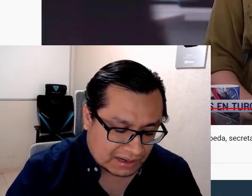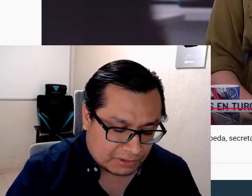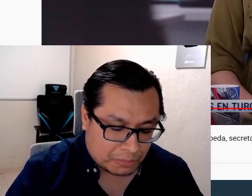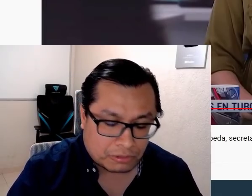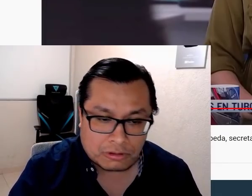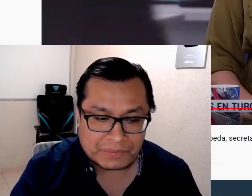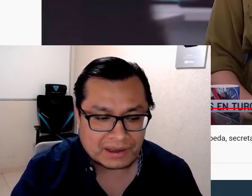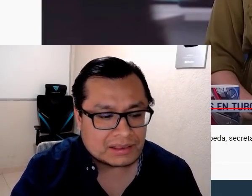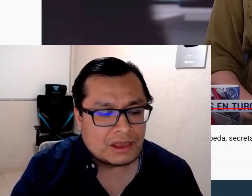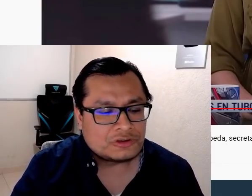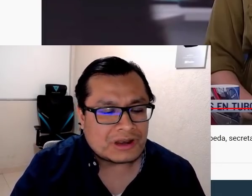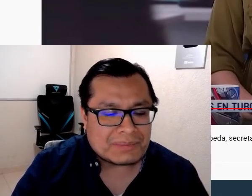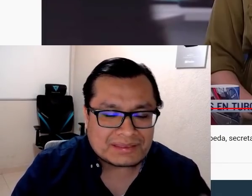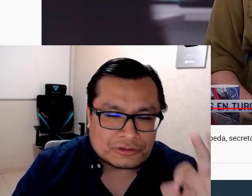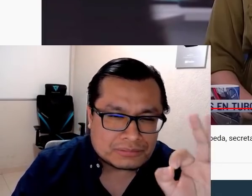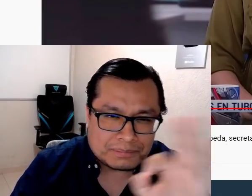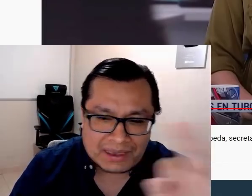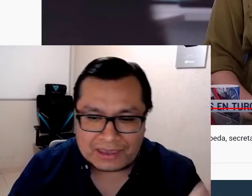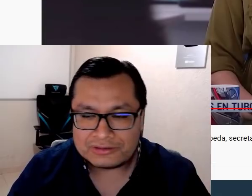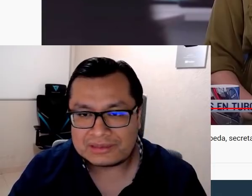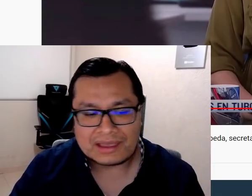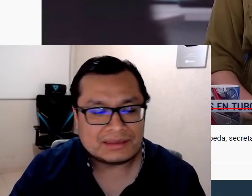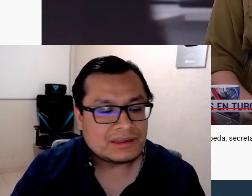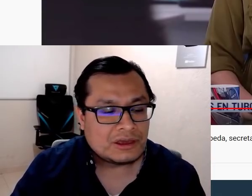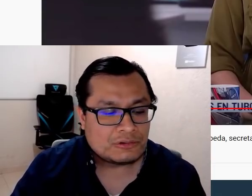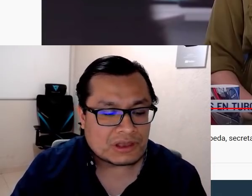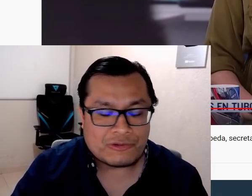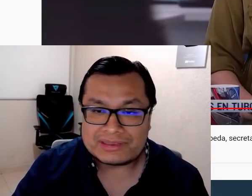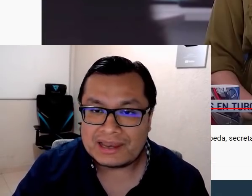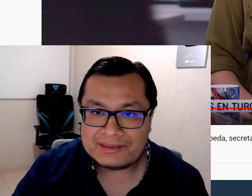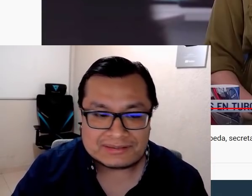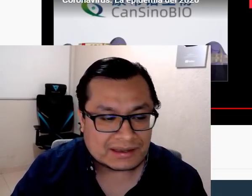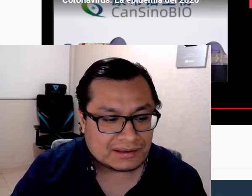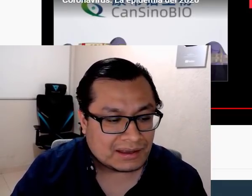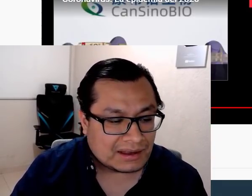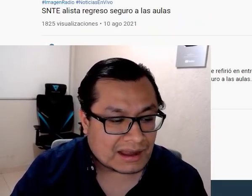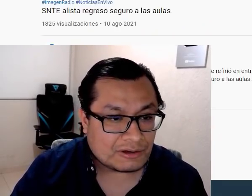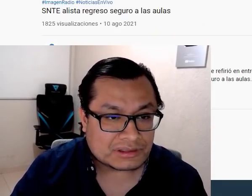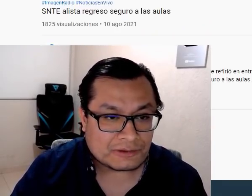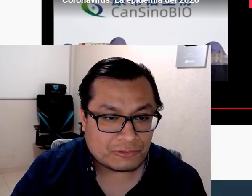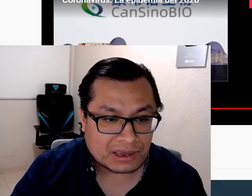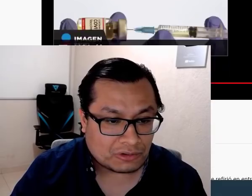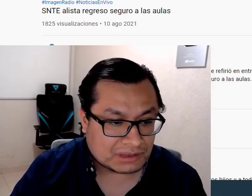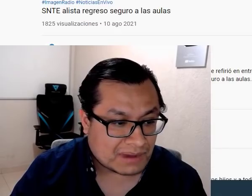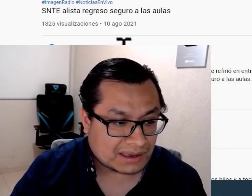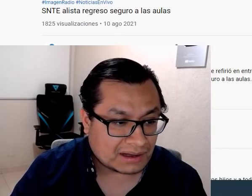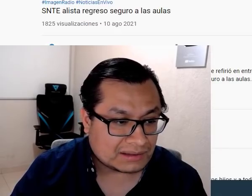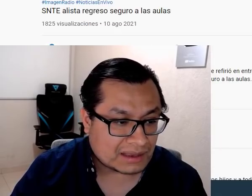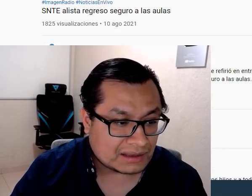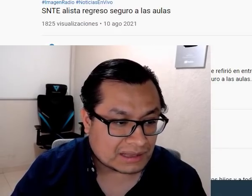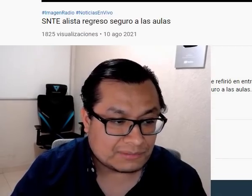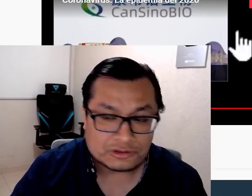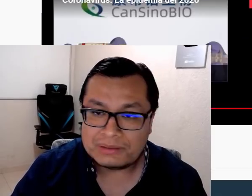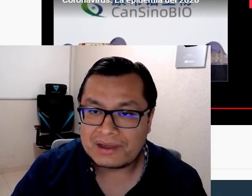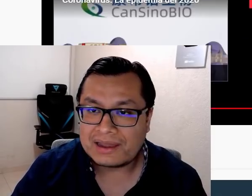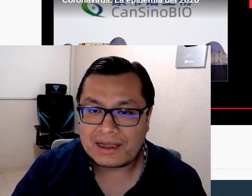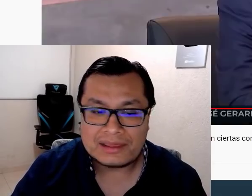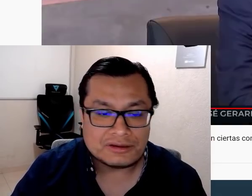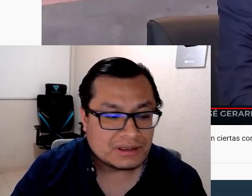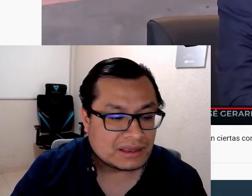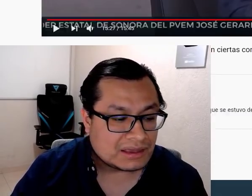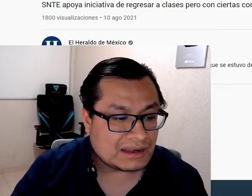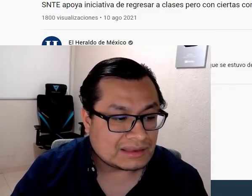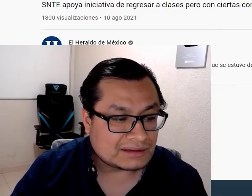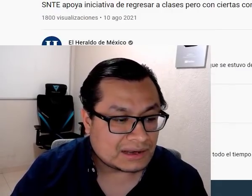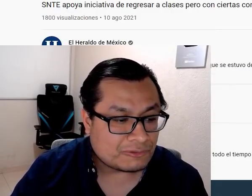me van a tirar el video por copyright. Solamente son pequeños detalles. Una fue a Televisa, la otra fue con imagen de televisión, imagen